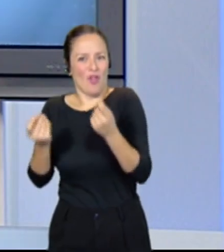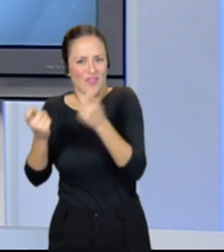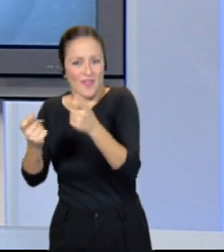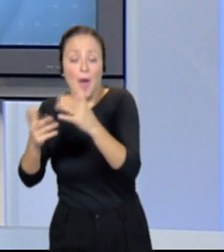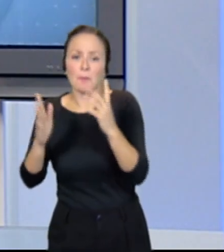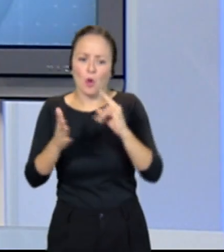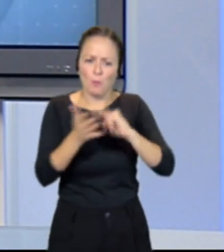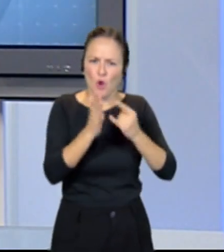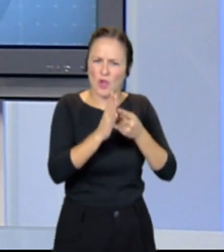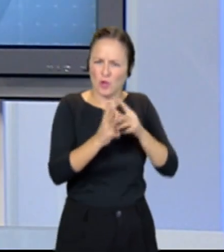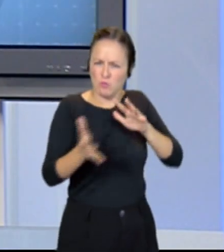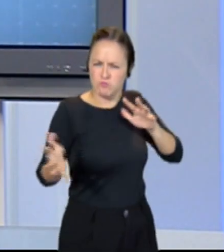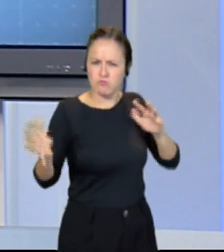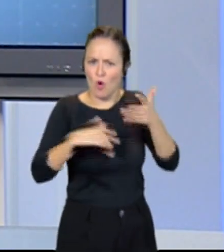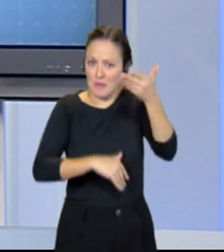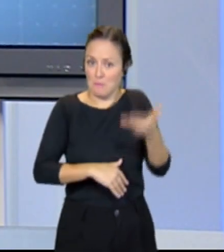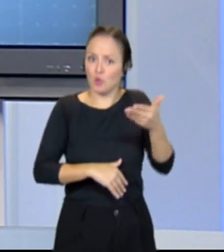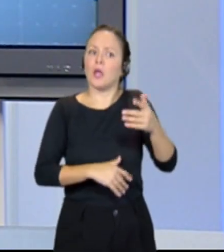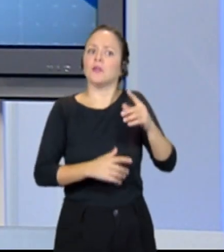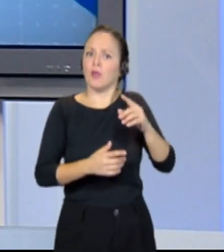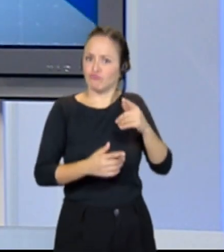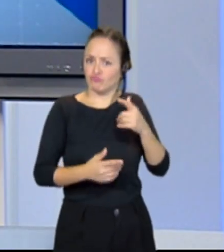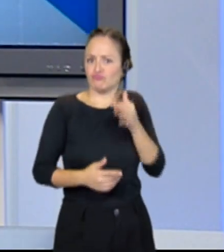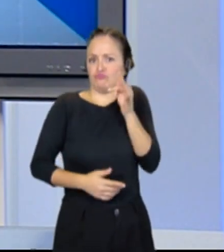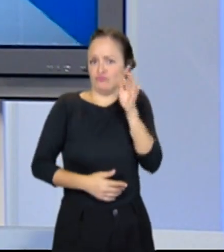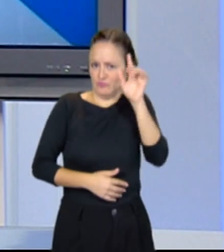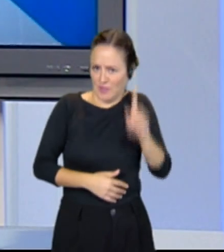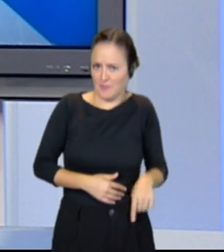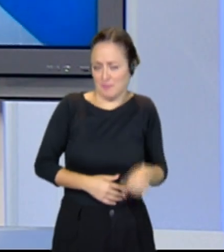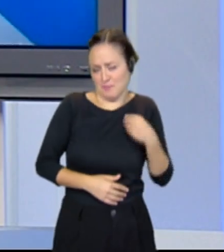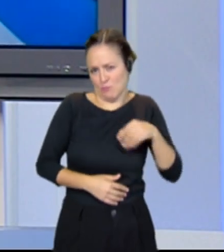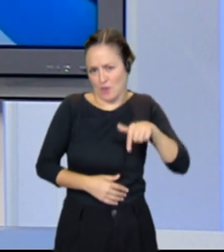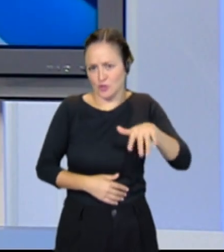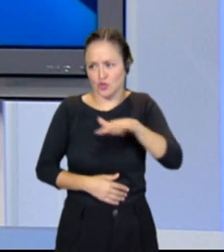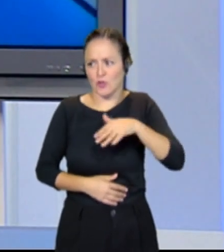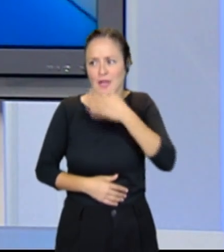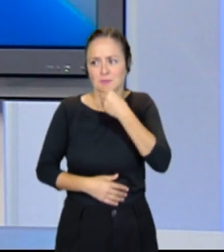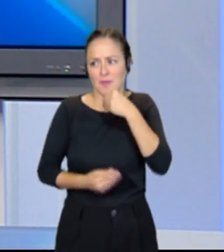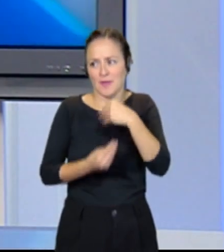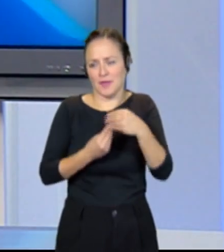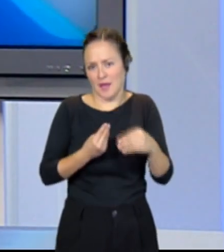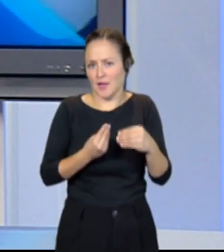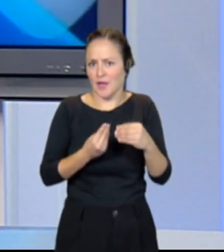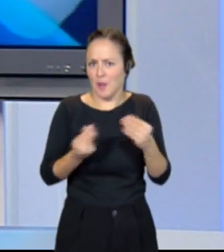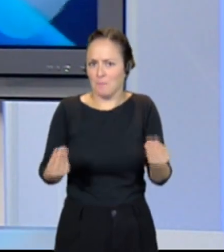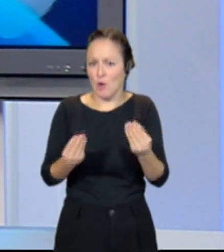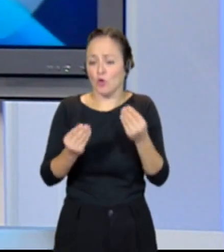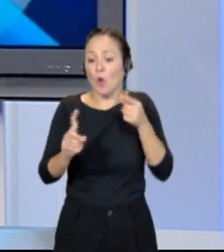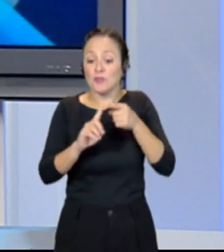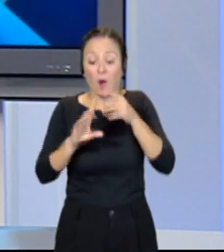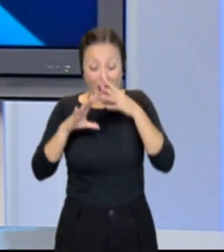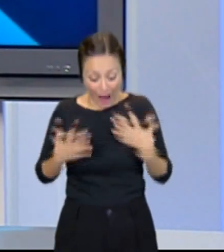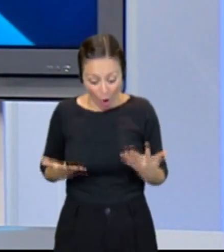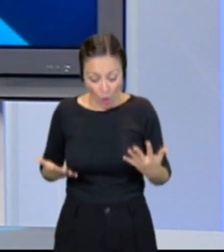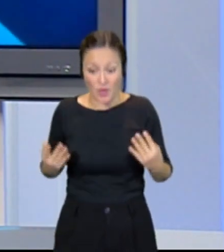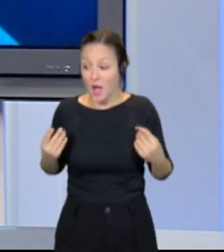grandes proyectos de transformación que estamos llevando a cabo en la ciudad de Las Palmas, Gran Canaria, para configurar, no solamente dar respuesta al presente, sino esa